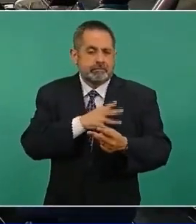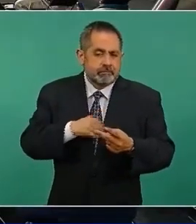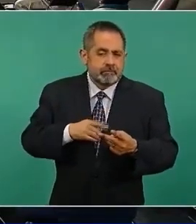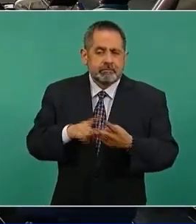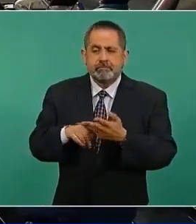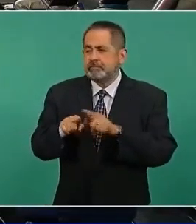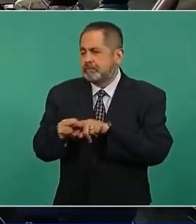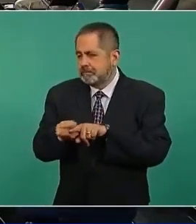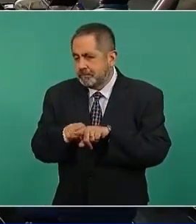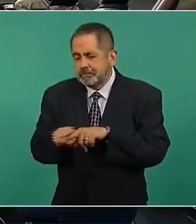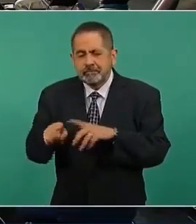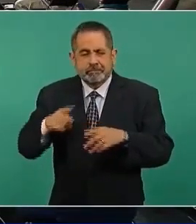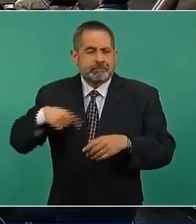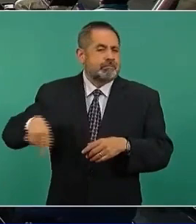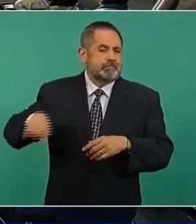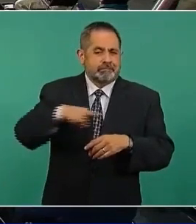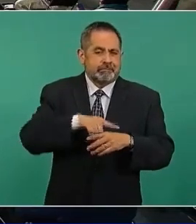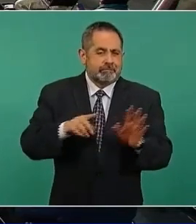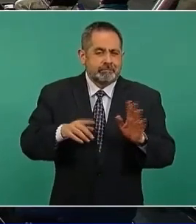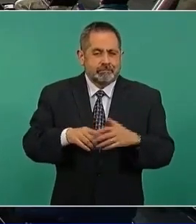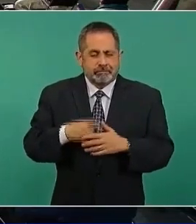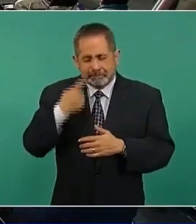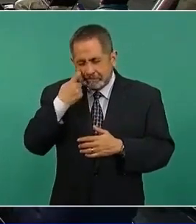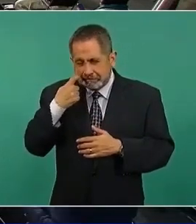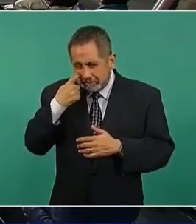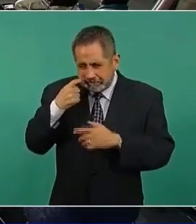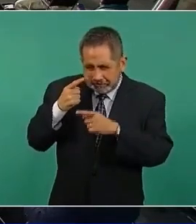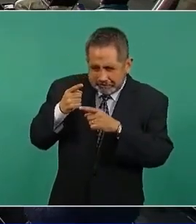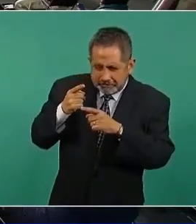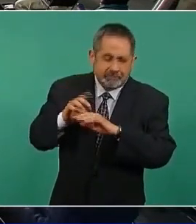Dos hermanos de los dirigentes.